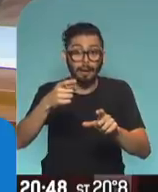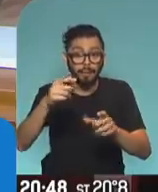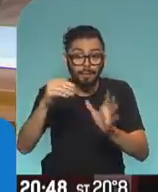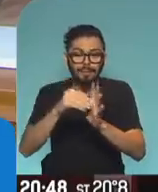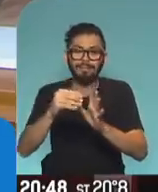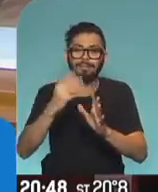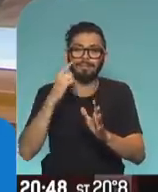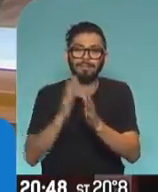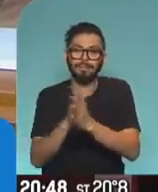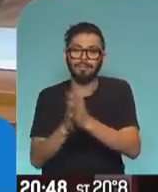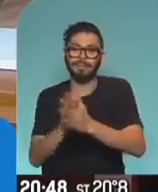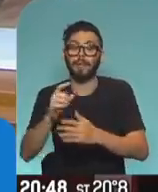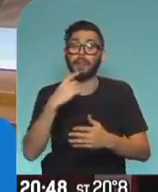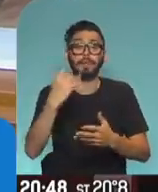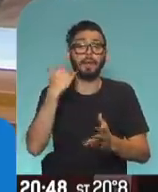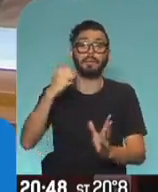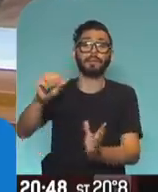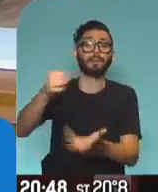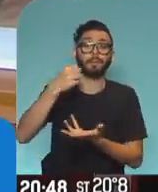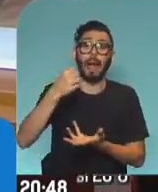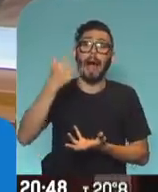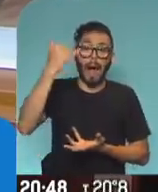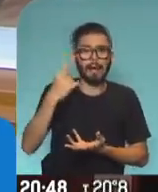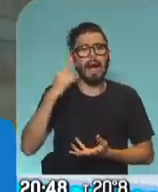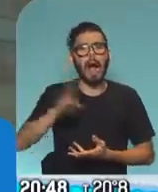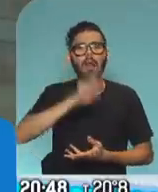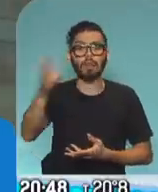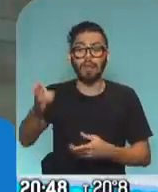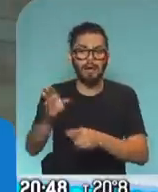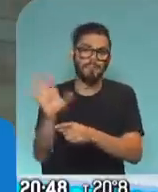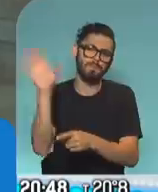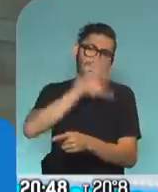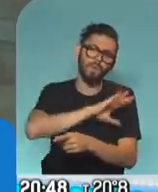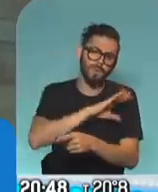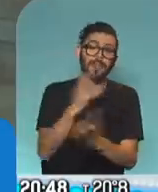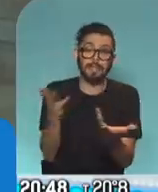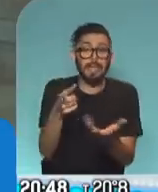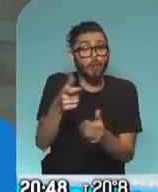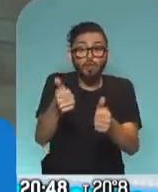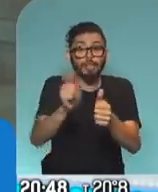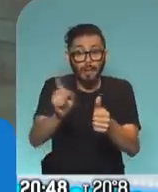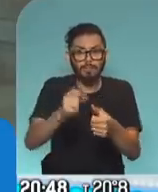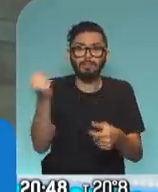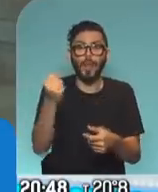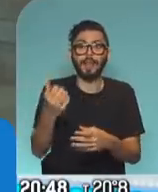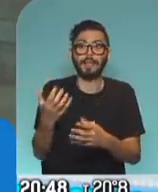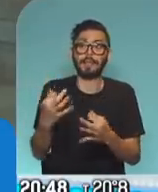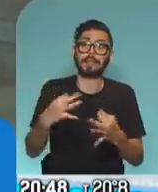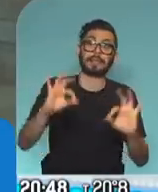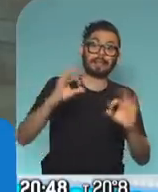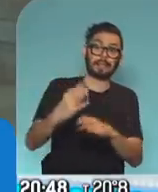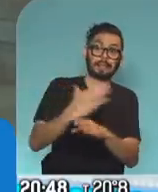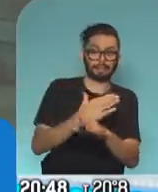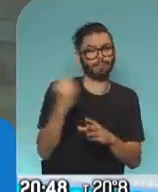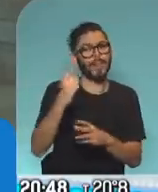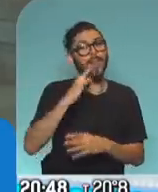un crédito asignado, que vayas hasta el lugar. Bueno, todo eso no está bien y tenemos que evitarlo y tenemos que denunciarlo. Así que buenísima la pregunta de